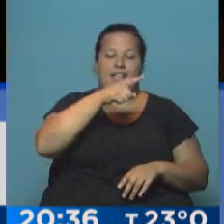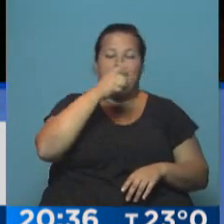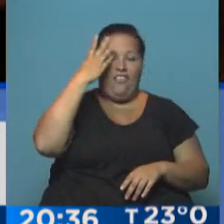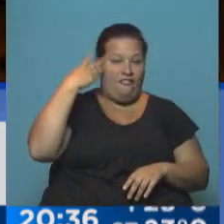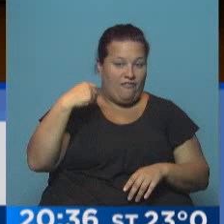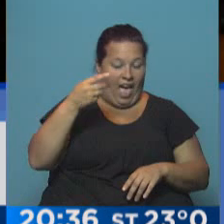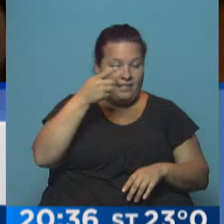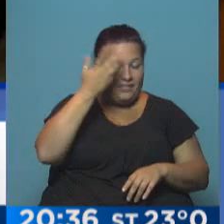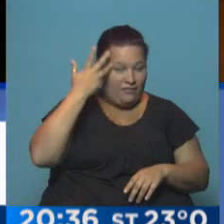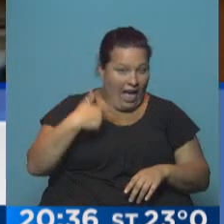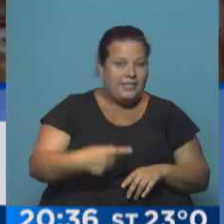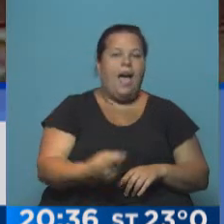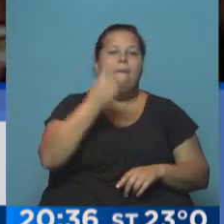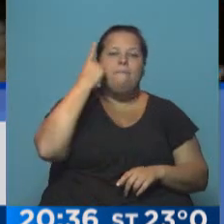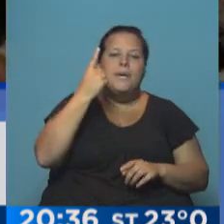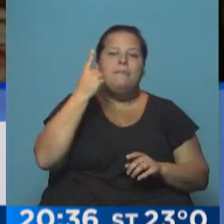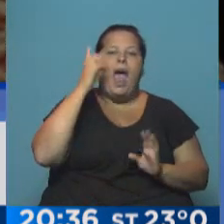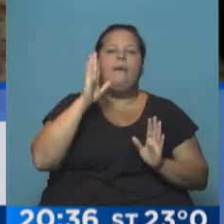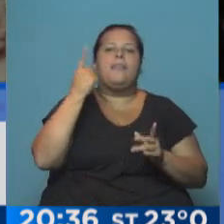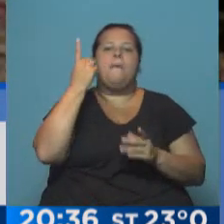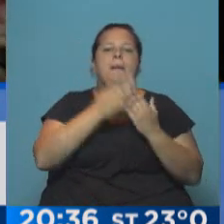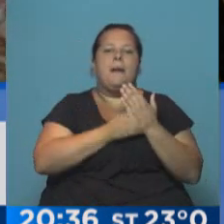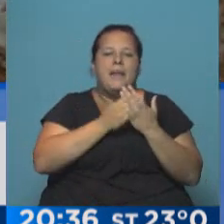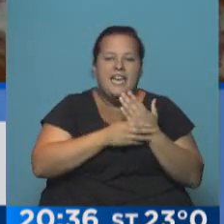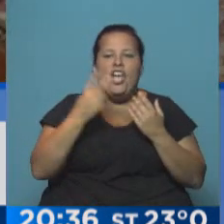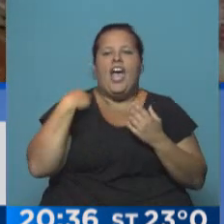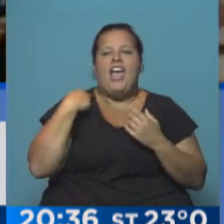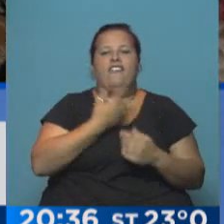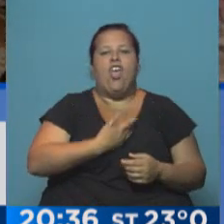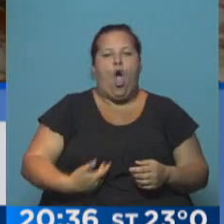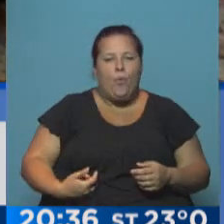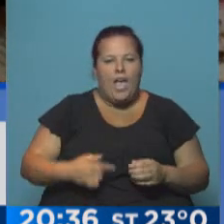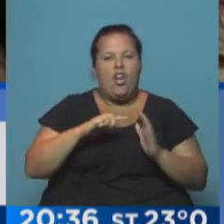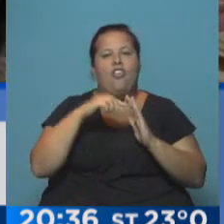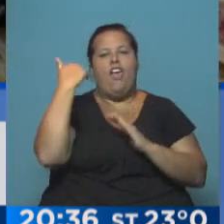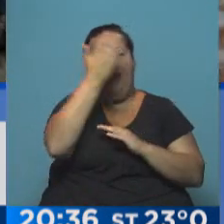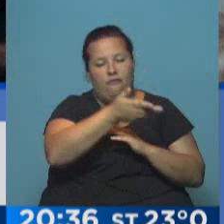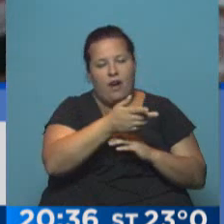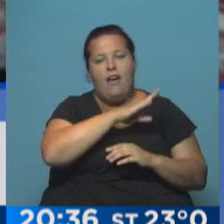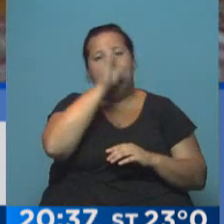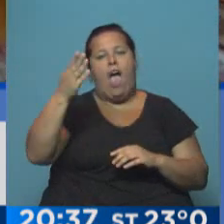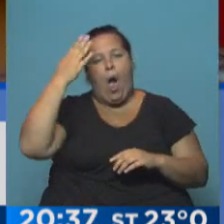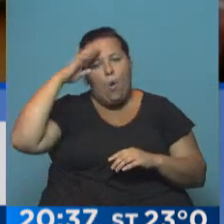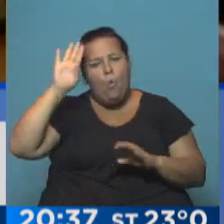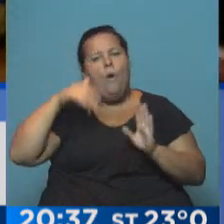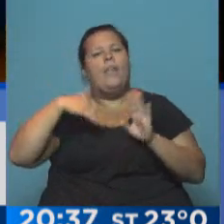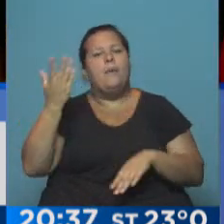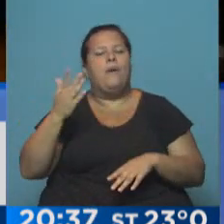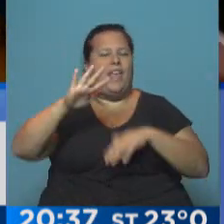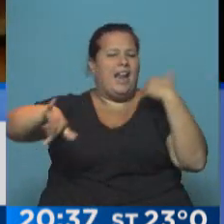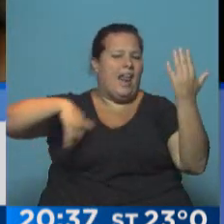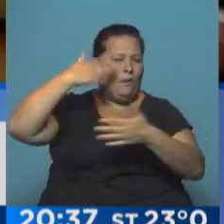Cuba fue la primera de un primer ministro, jefe de Estado del mundo occidental a Cuba después de la